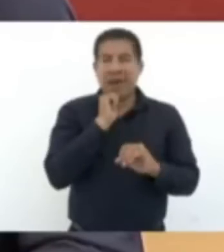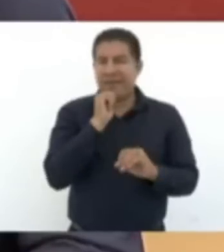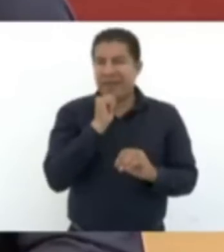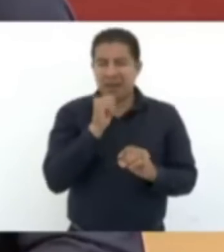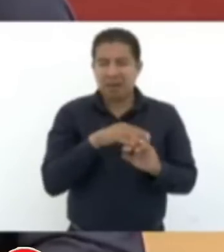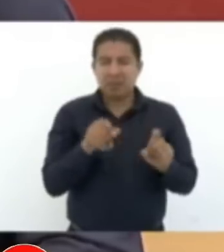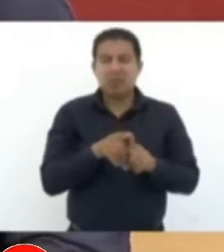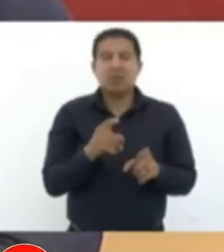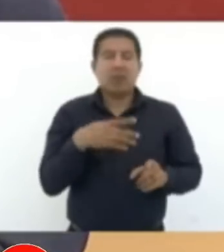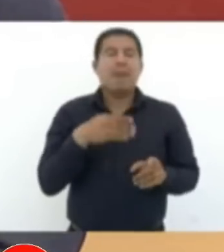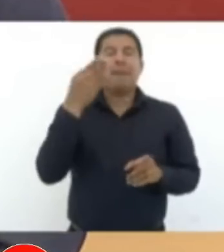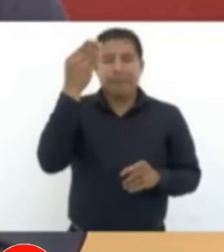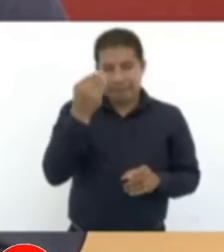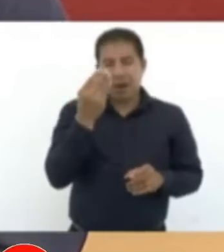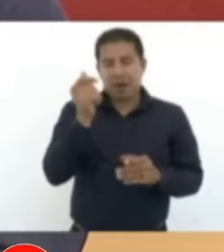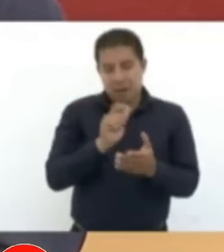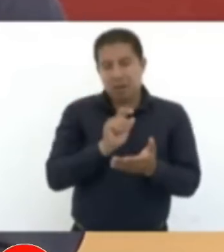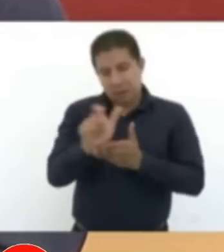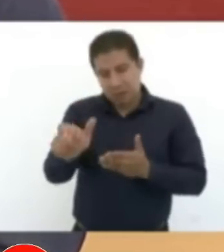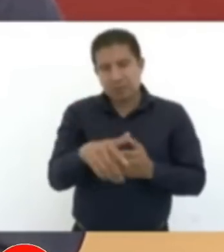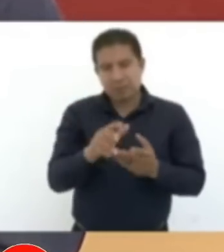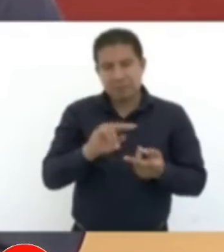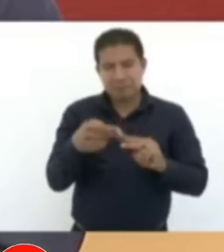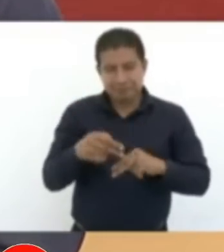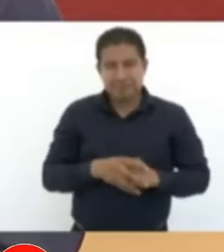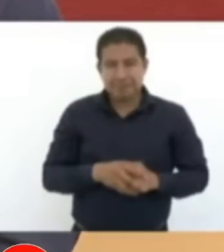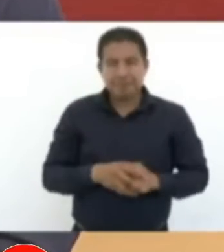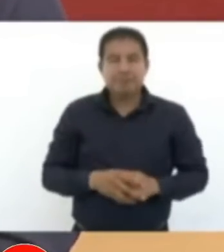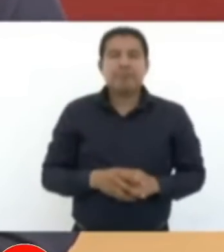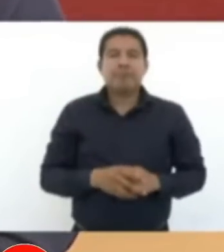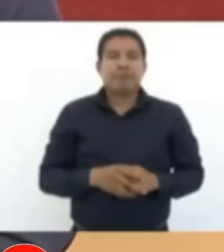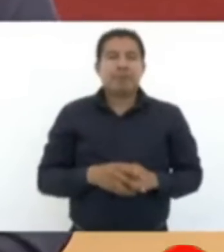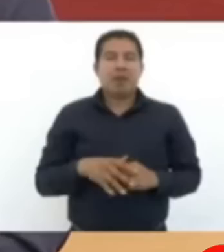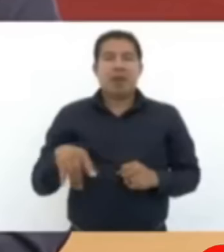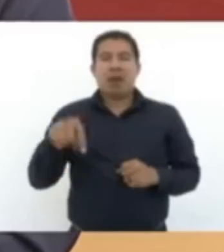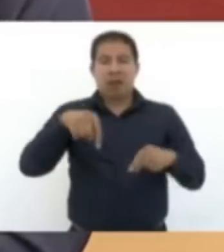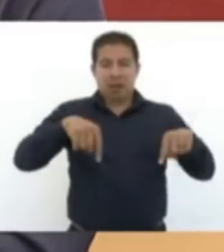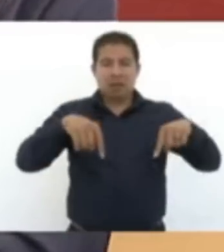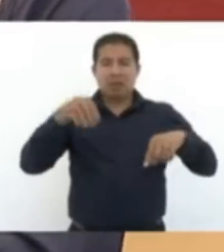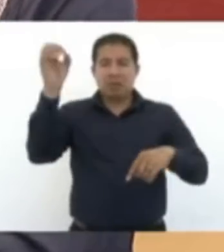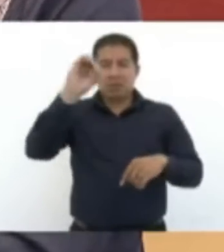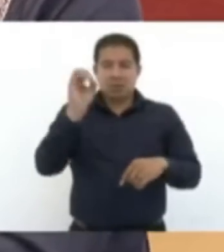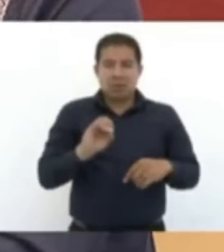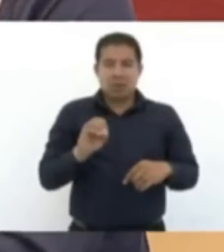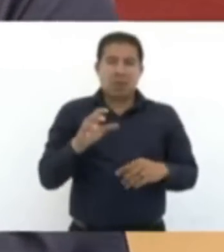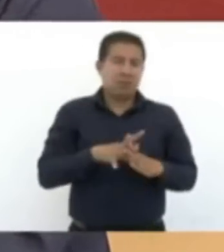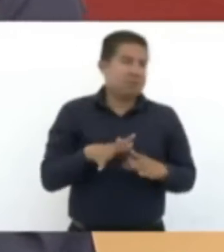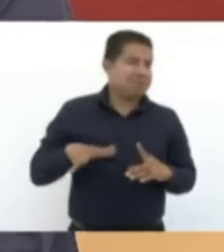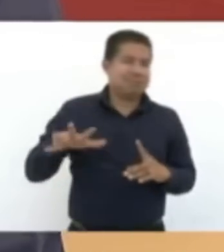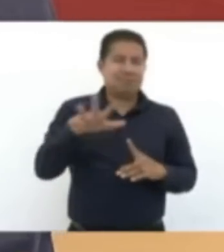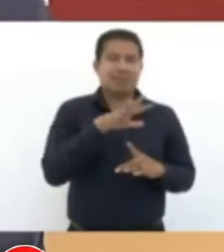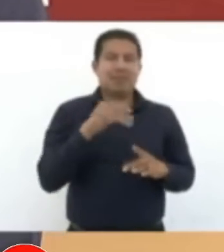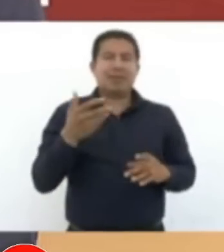Aquí en Ococingo, fíjense, todo el municipio tiene